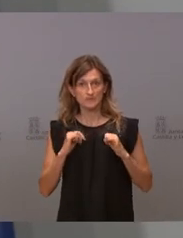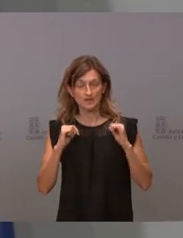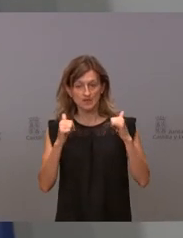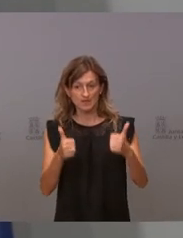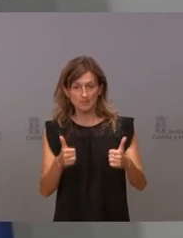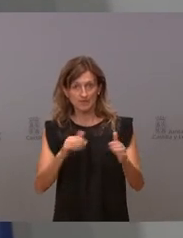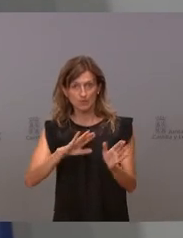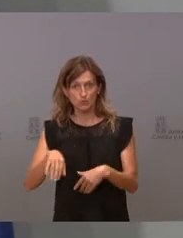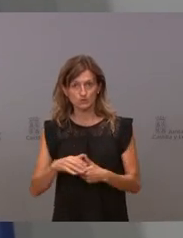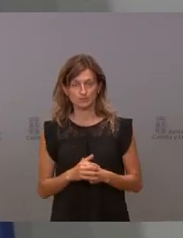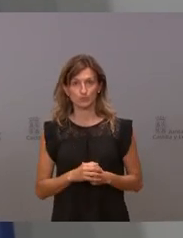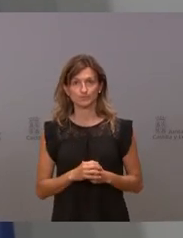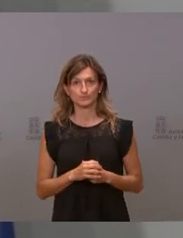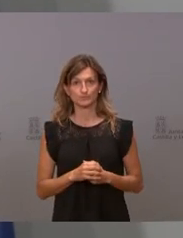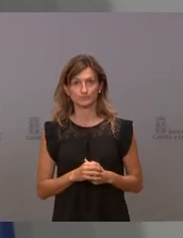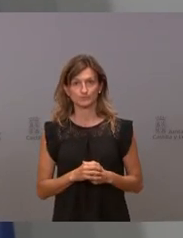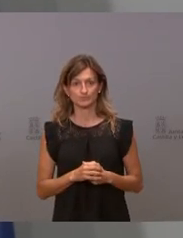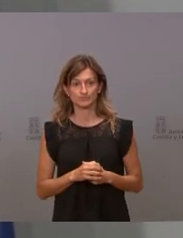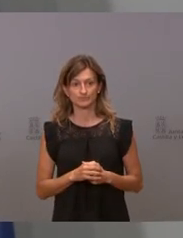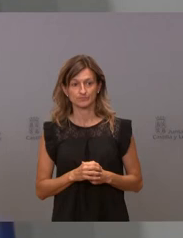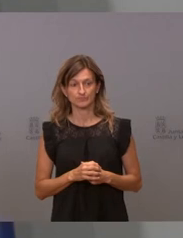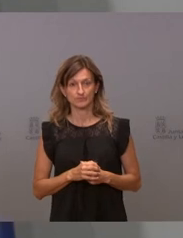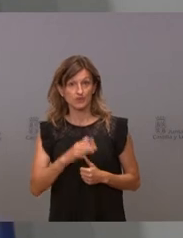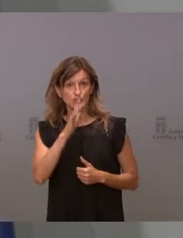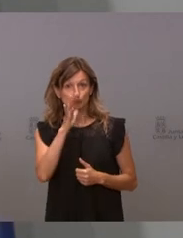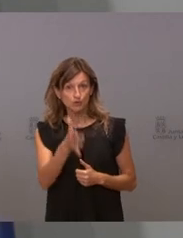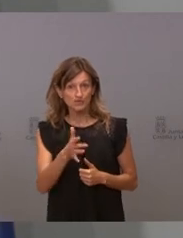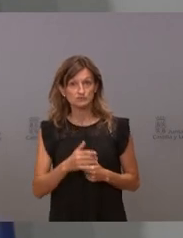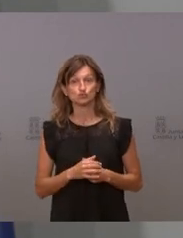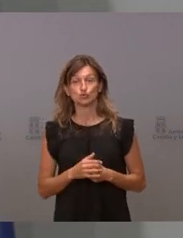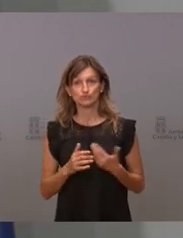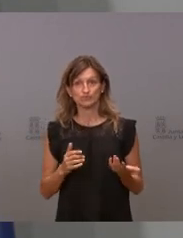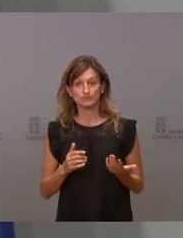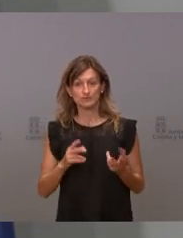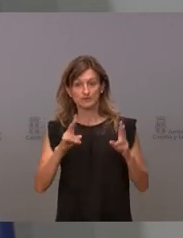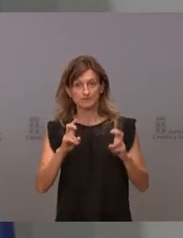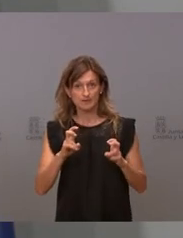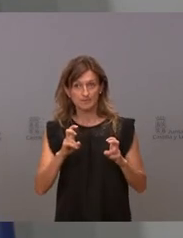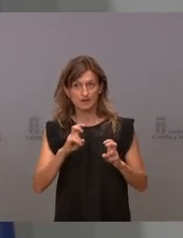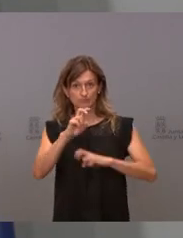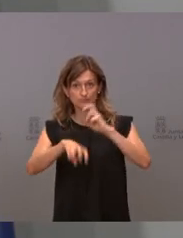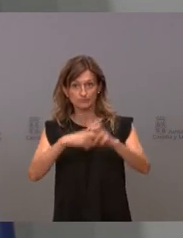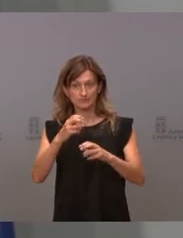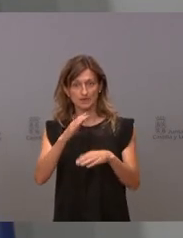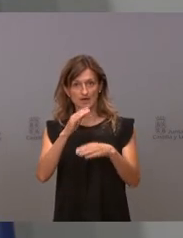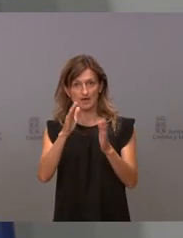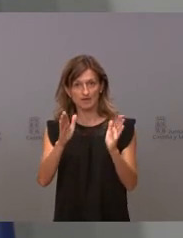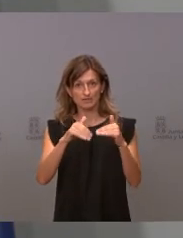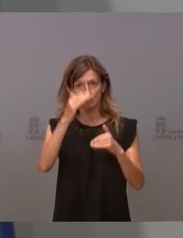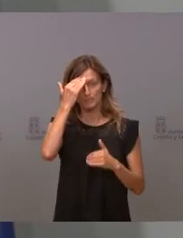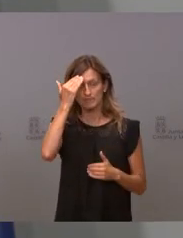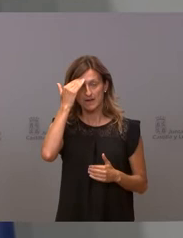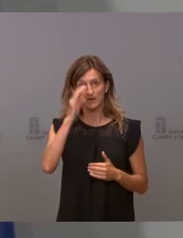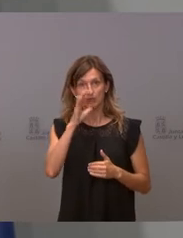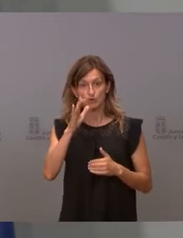último. Por esa razón se hace la reorganización en la atención primaria, para dar cobertura a las